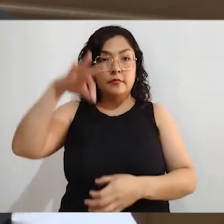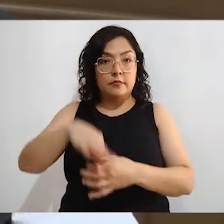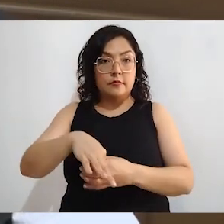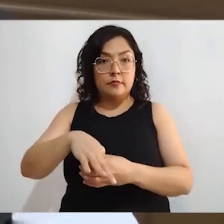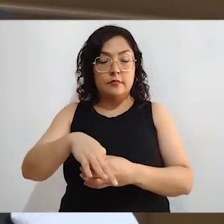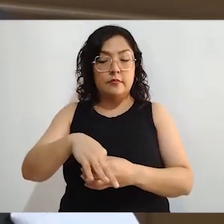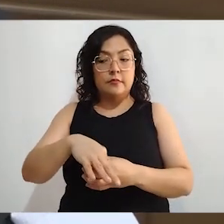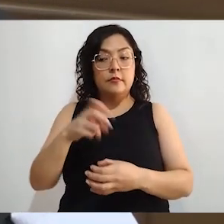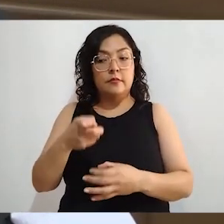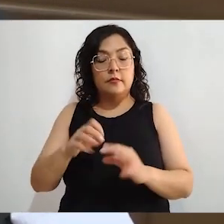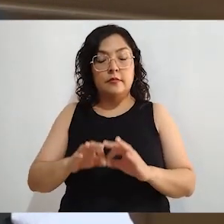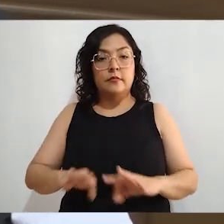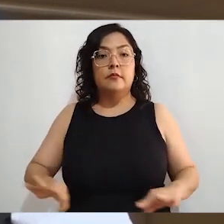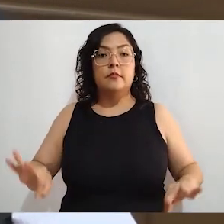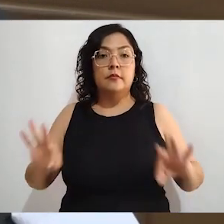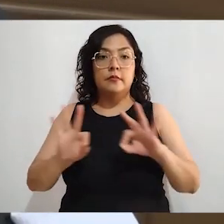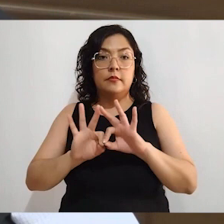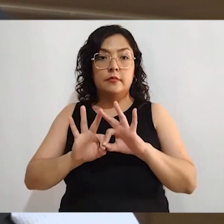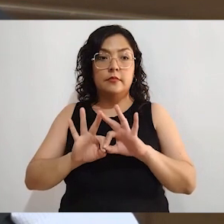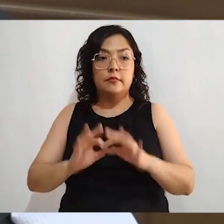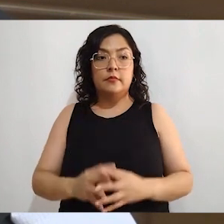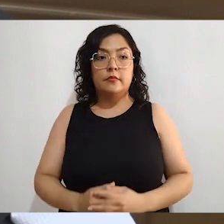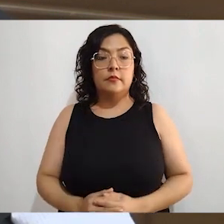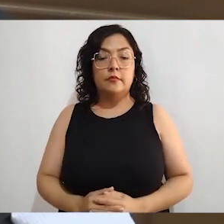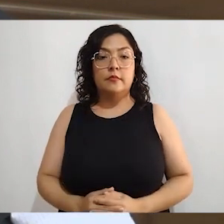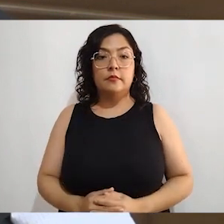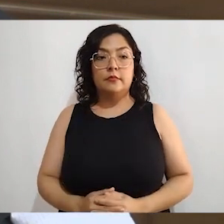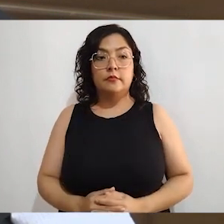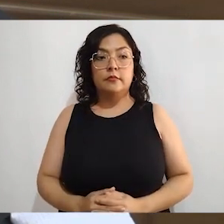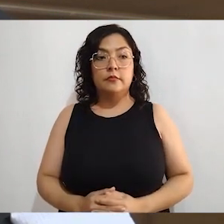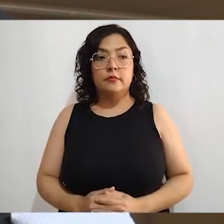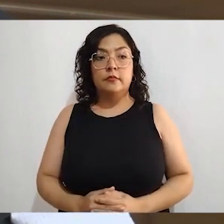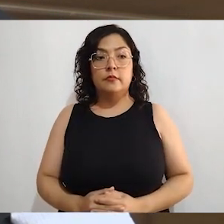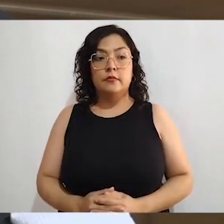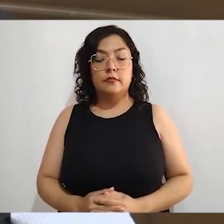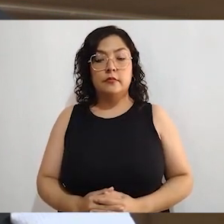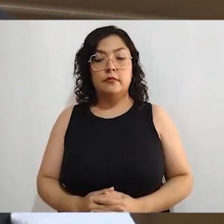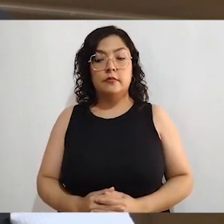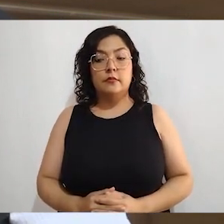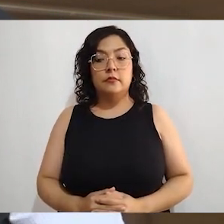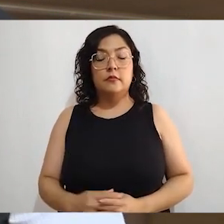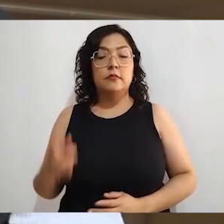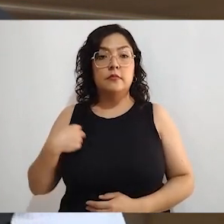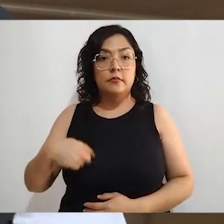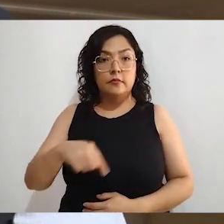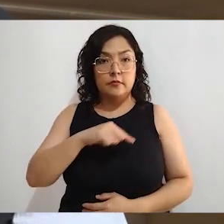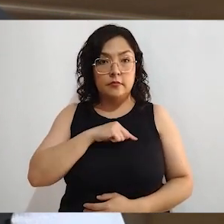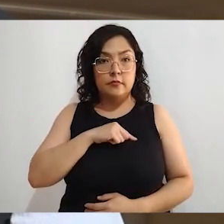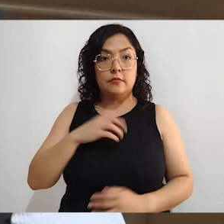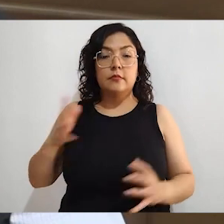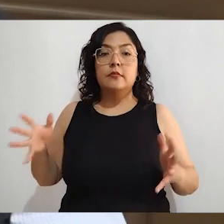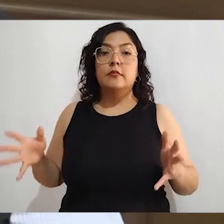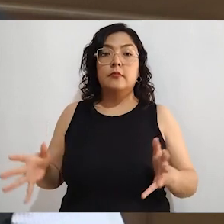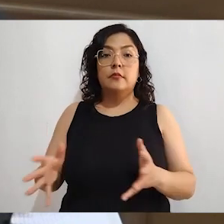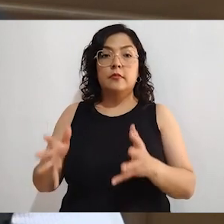importancia en la ciudadanía, estamos dándole mucho impulso a una